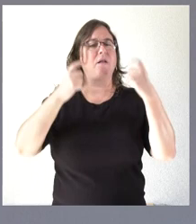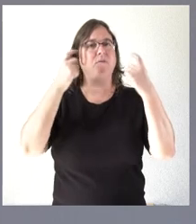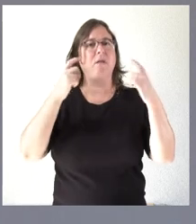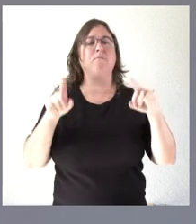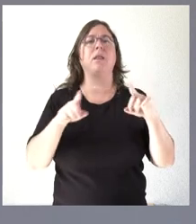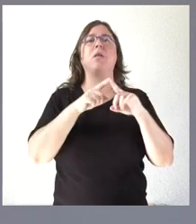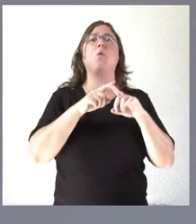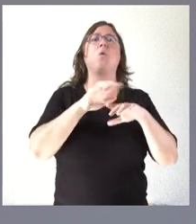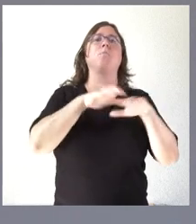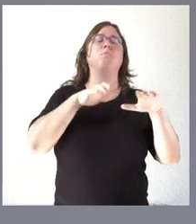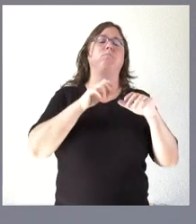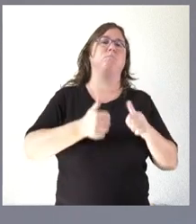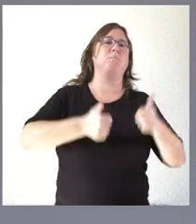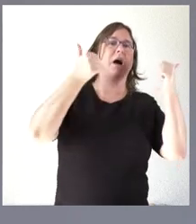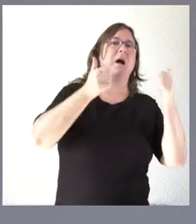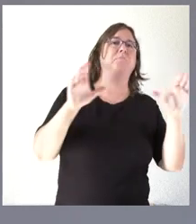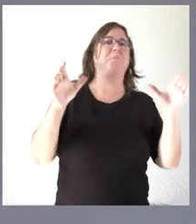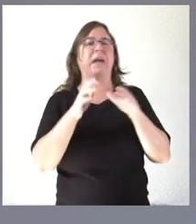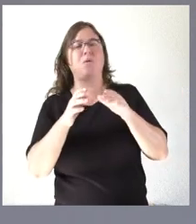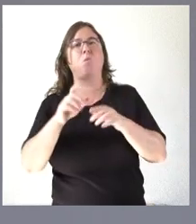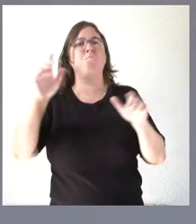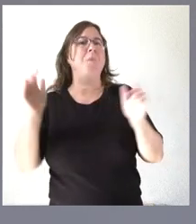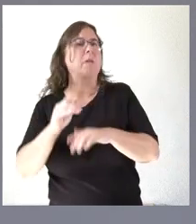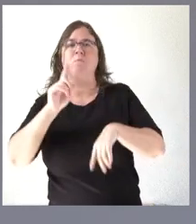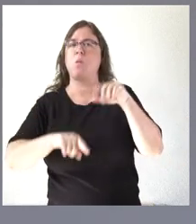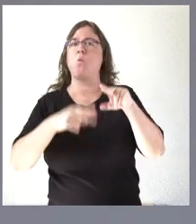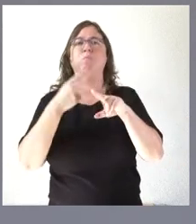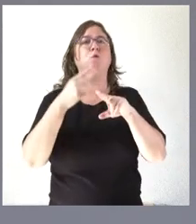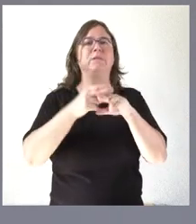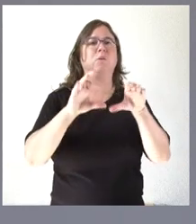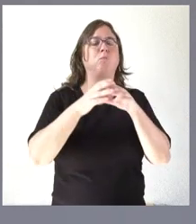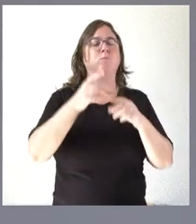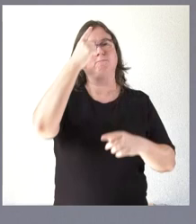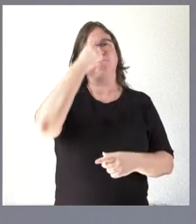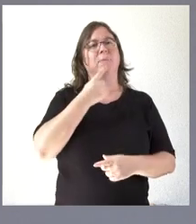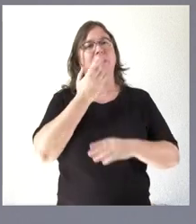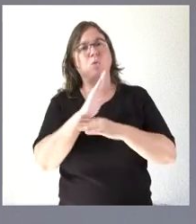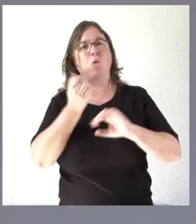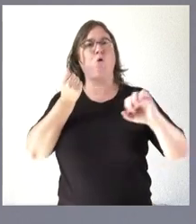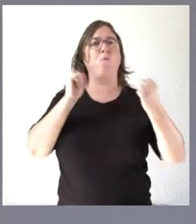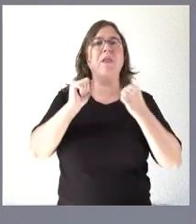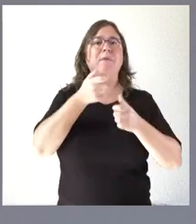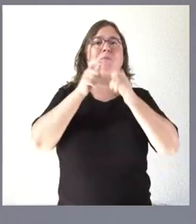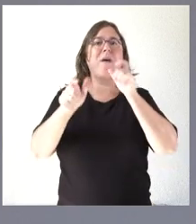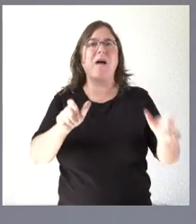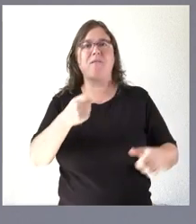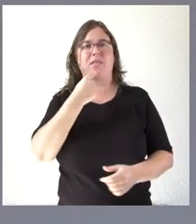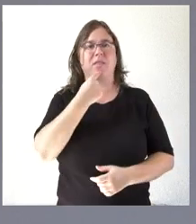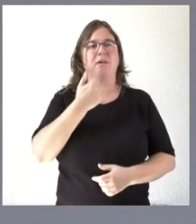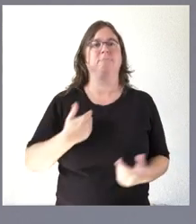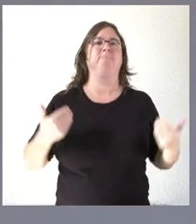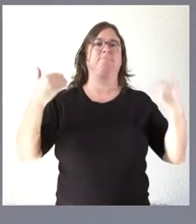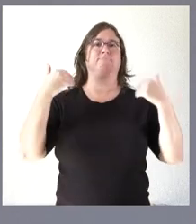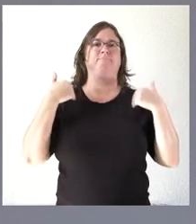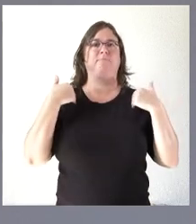partidos con mayor representación partidos con mayor representación en qué medida nuestro comportamiento y nuestras palabras se centran más en las propuestas y en el ámbito